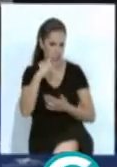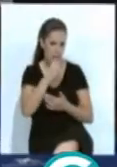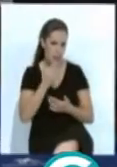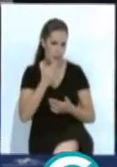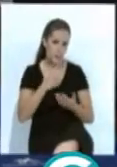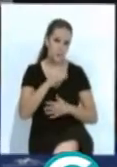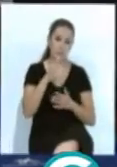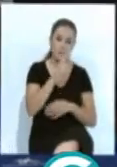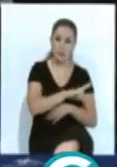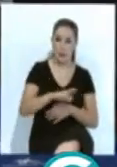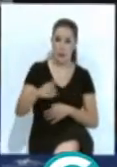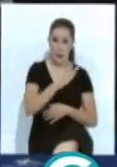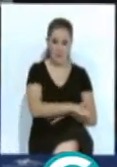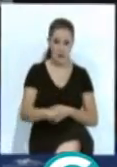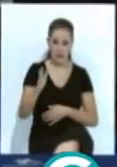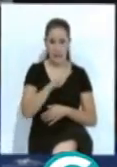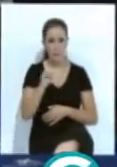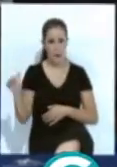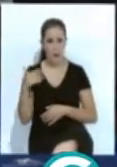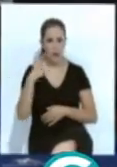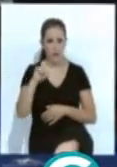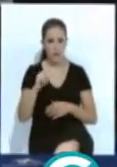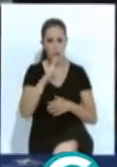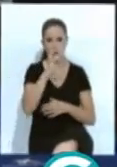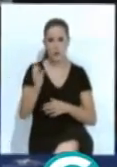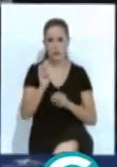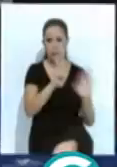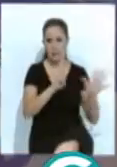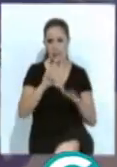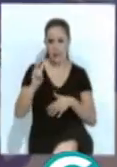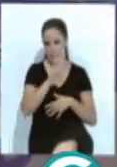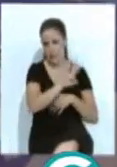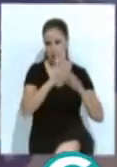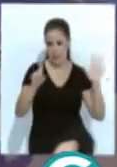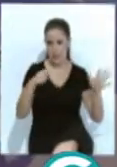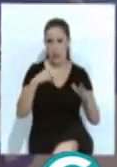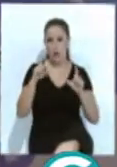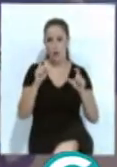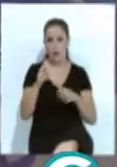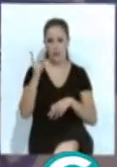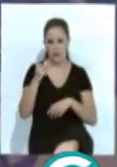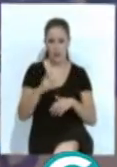infantil, 221 a primaria y 236 a educación secundaria.